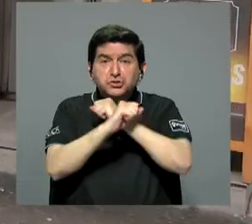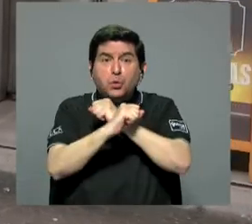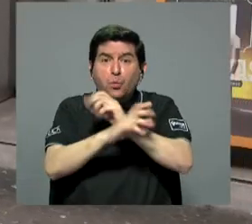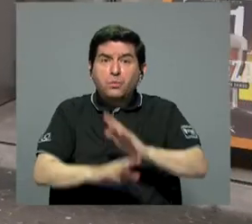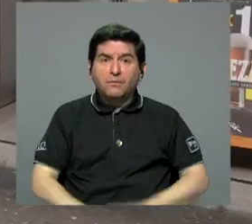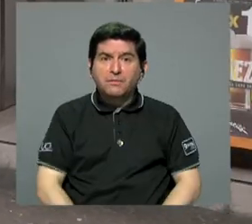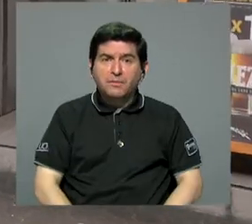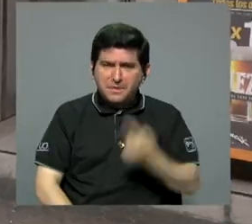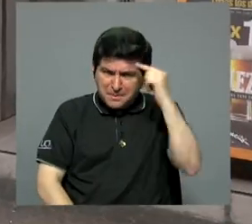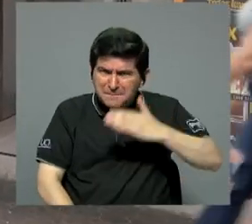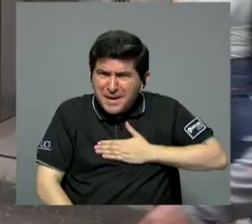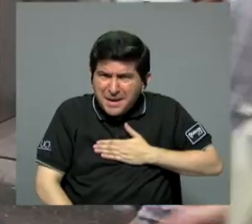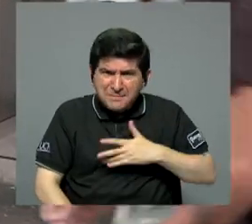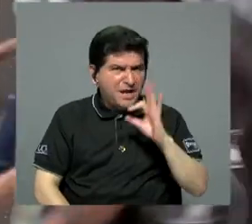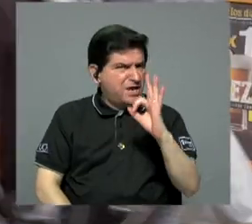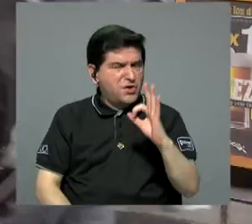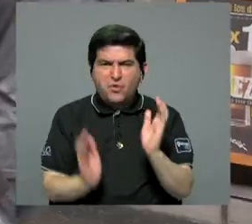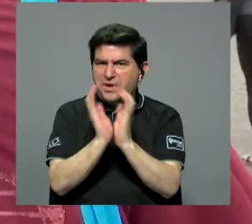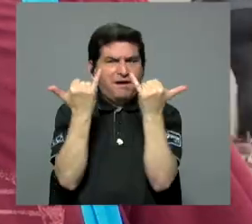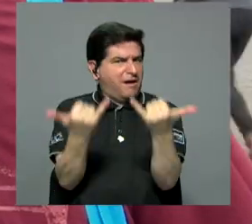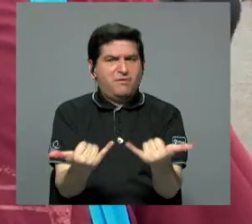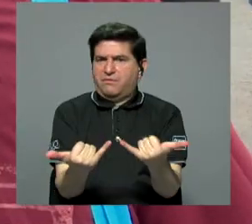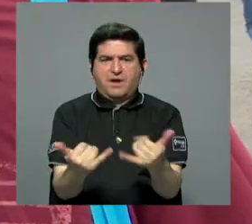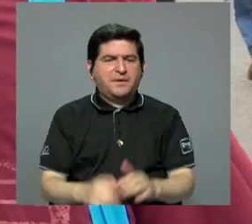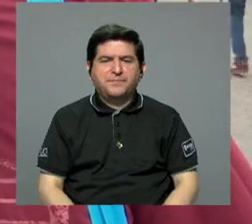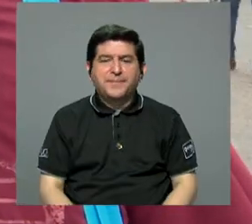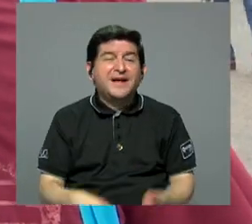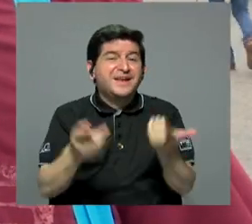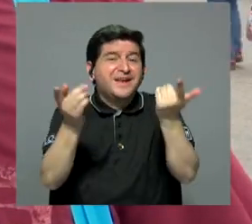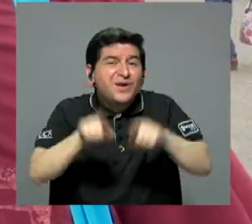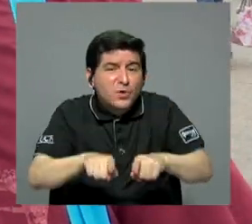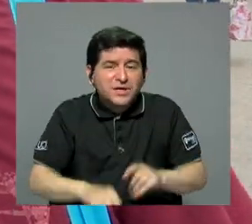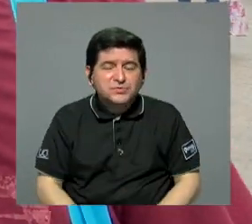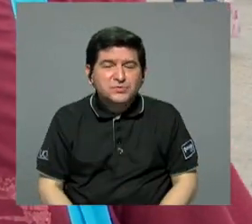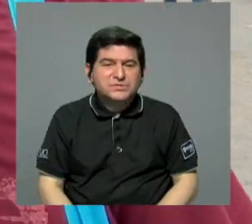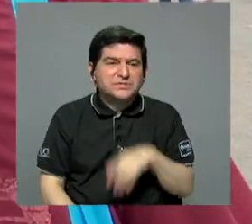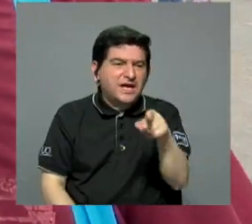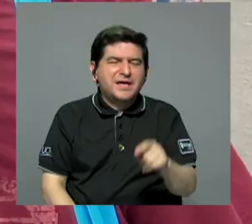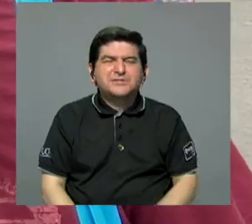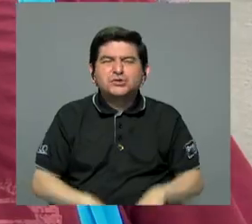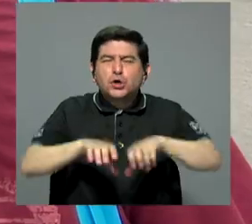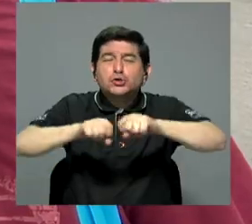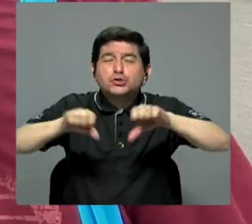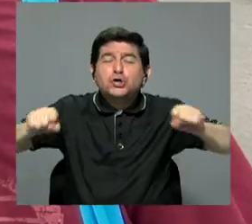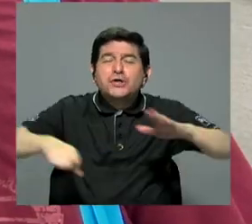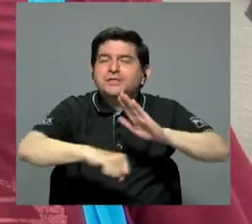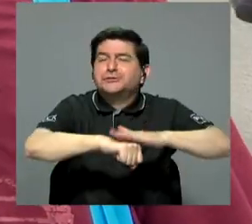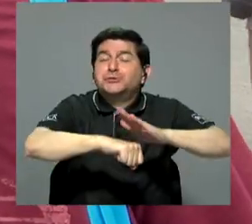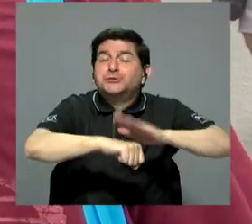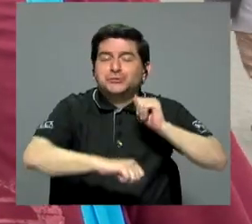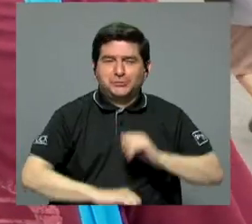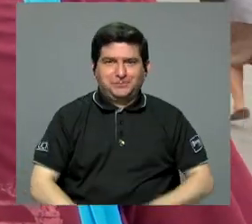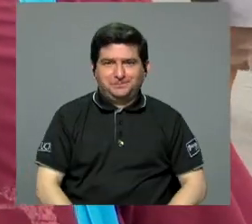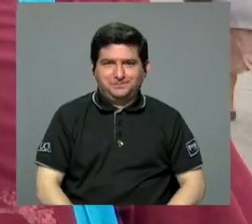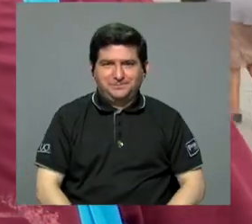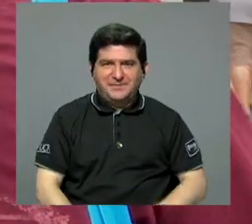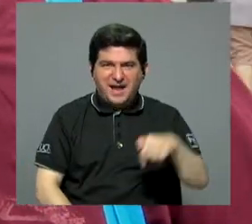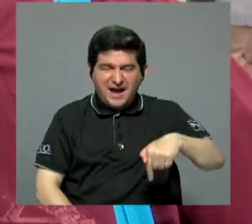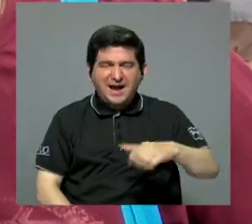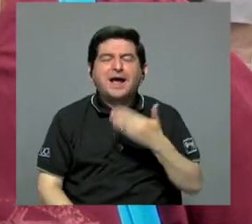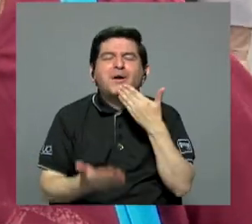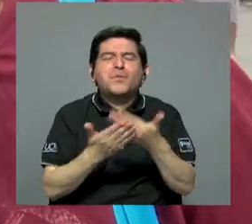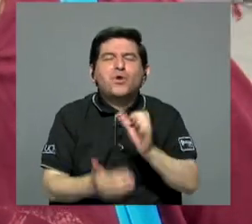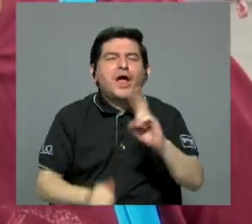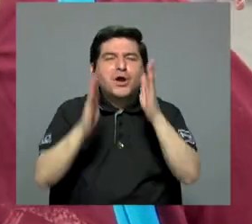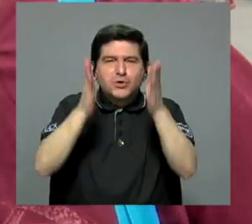para mí no está bien la caja ahorita. Lo que pasa es que esto se prestó para muchos chorizos y como buenos chicos